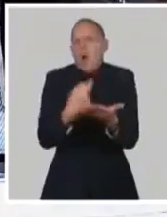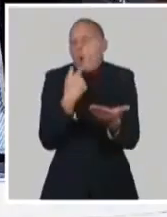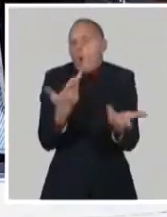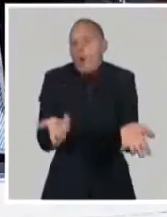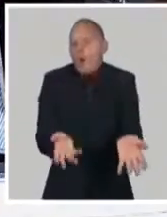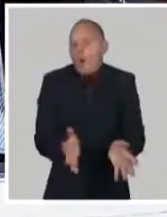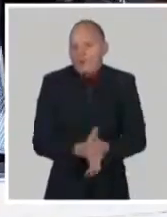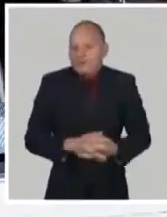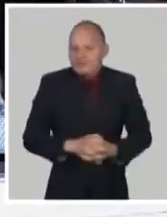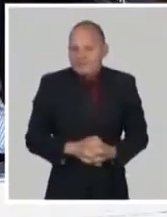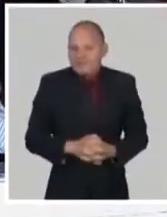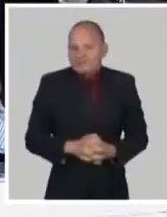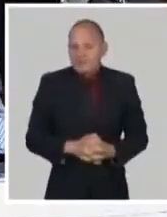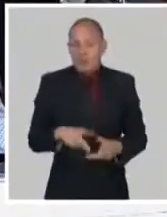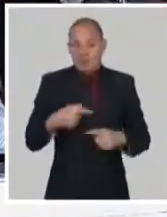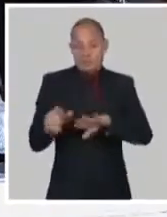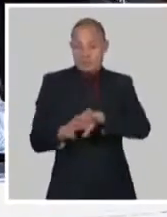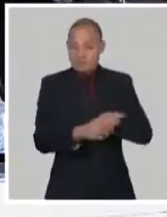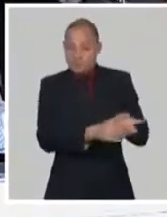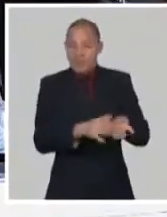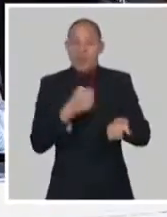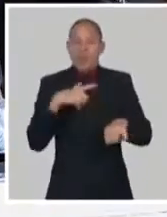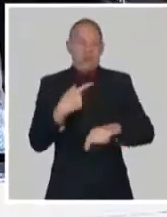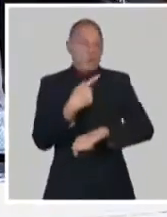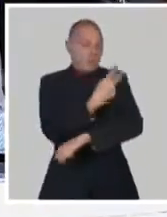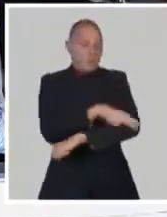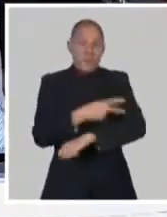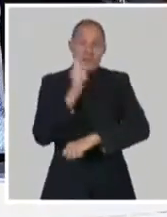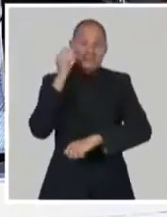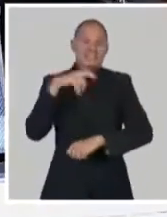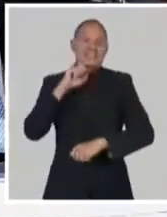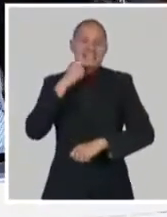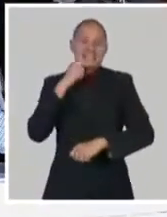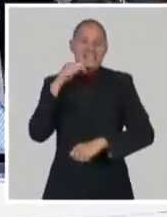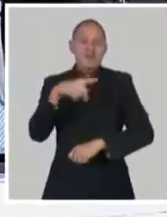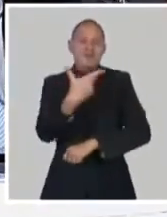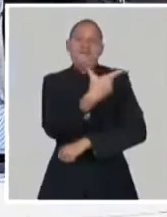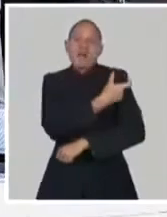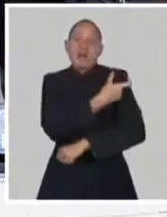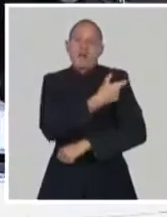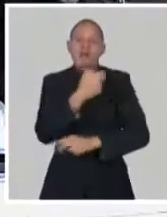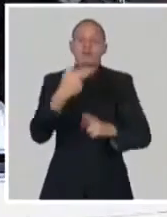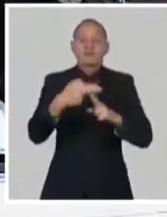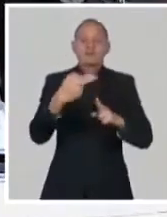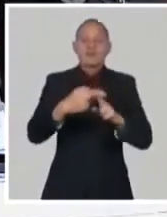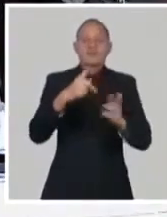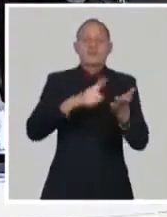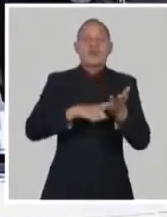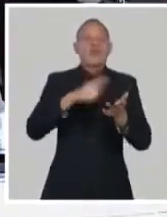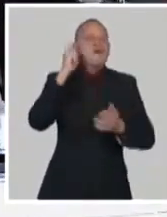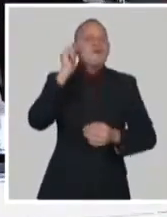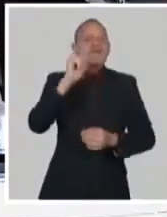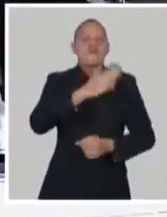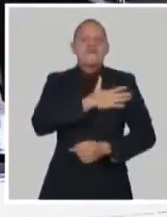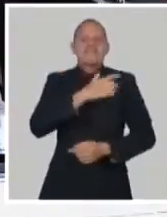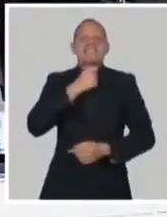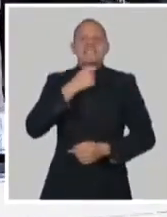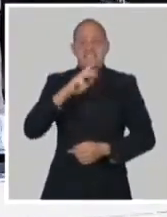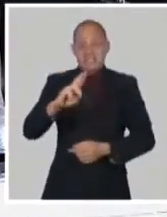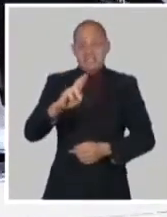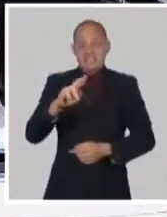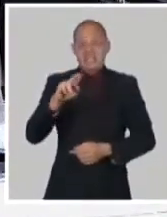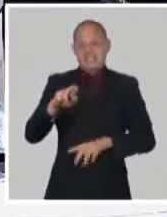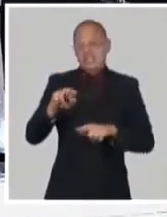Algunas vacunas como la de Pfizer, por ejemplo, no solo es el costo de la dosis en sí, sino también que además hay que tener